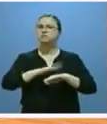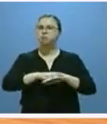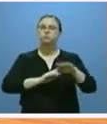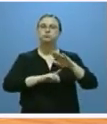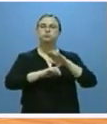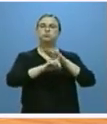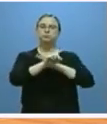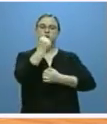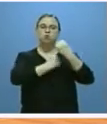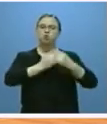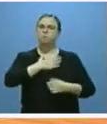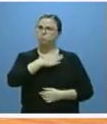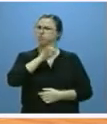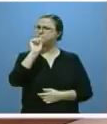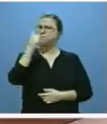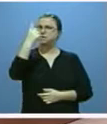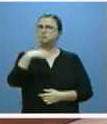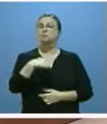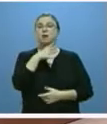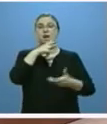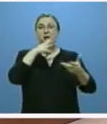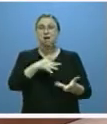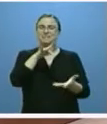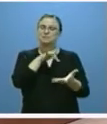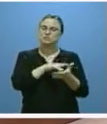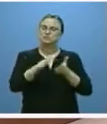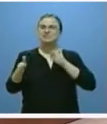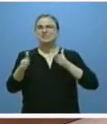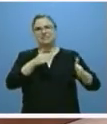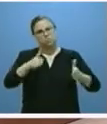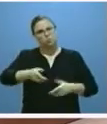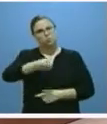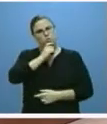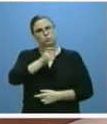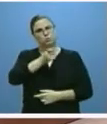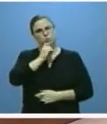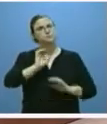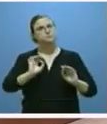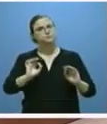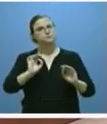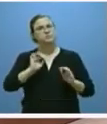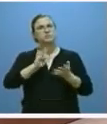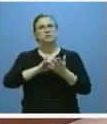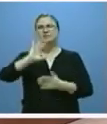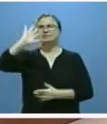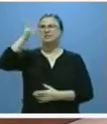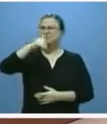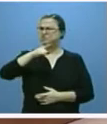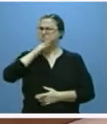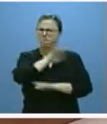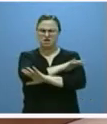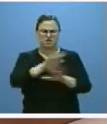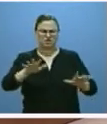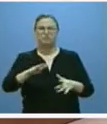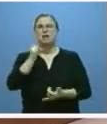buena marcha de nuestra economía. Ahora atraviesa momentos muy difíciles. Una climatología del todo adversa